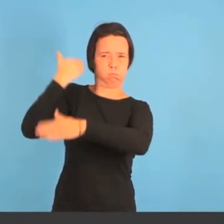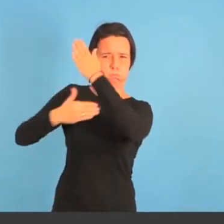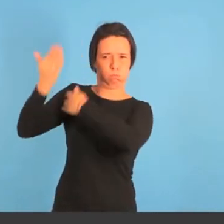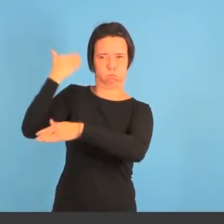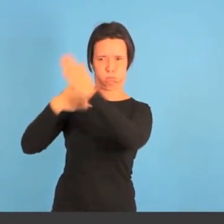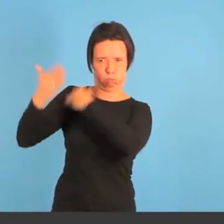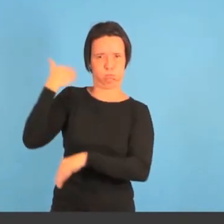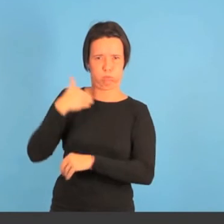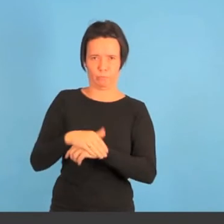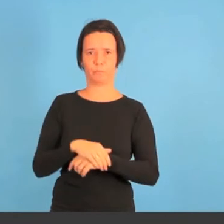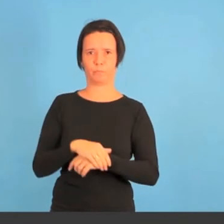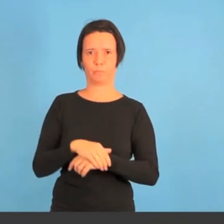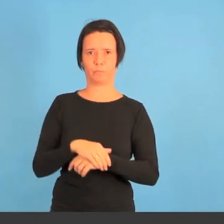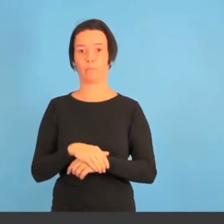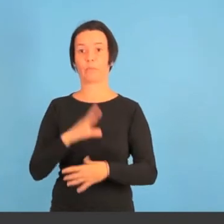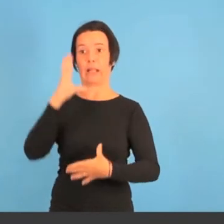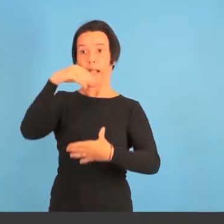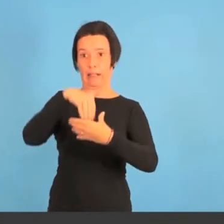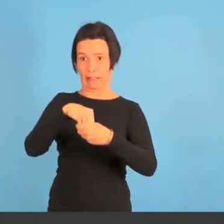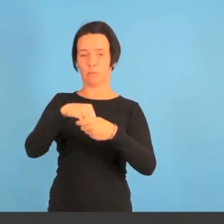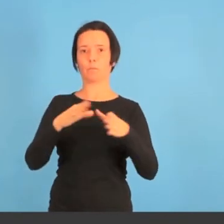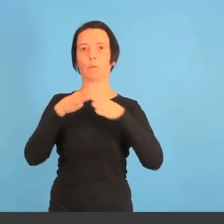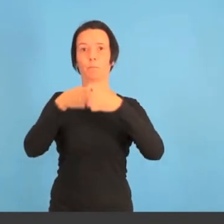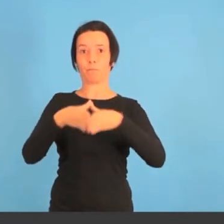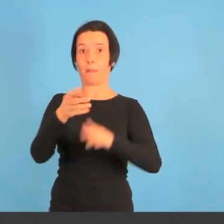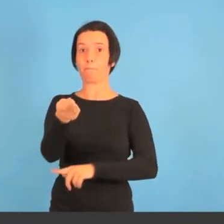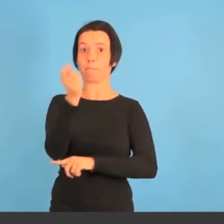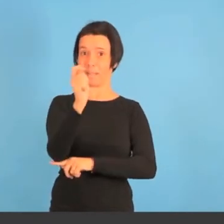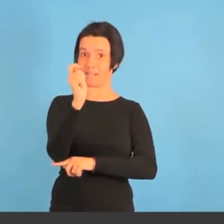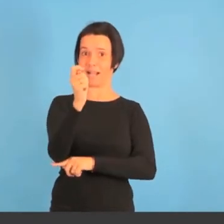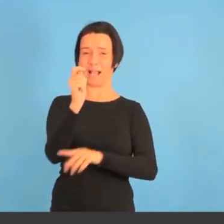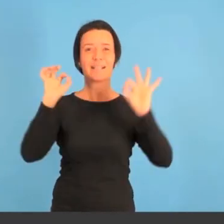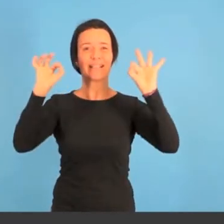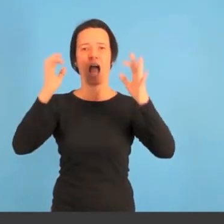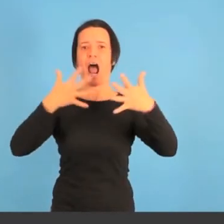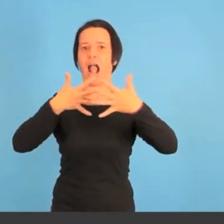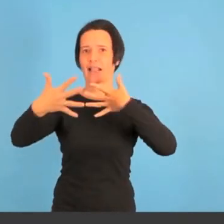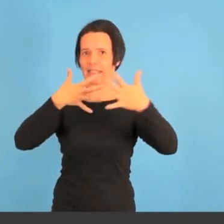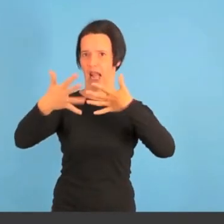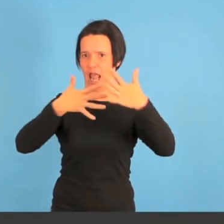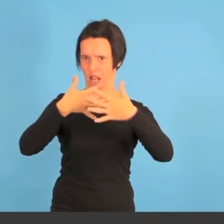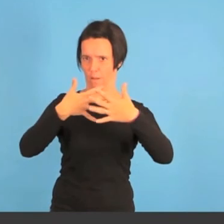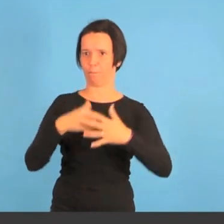más antiguas de España. Cuenta con varias embarcaciones de pesca artesanal.